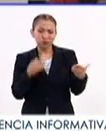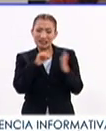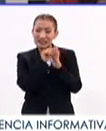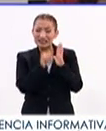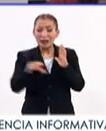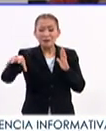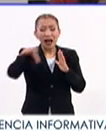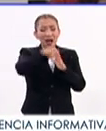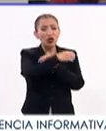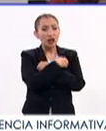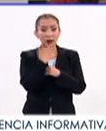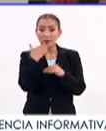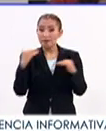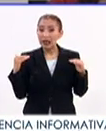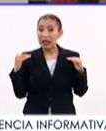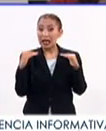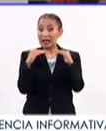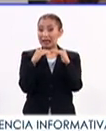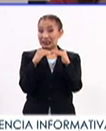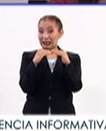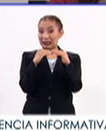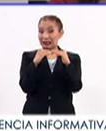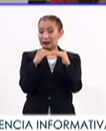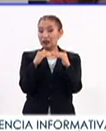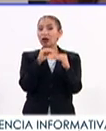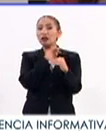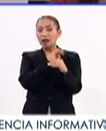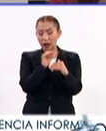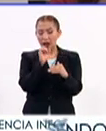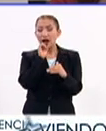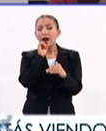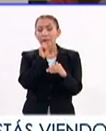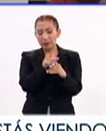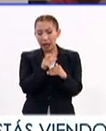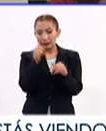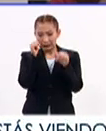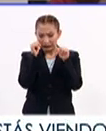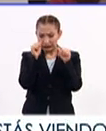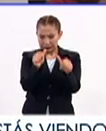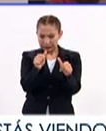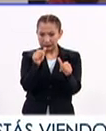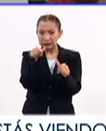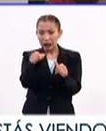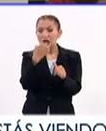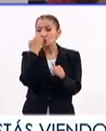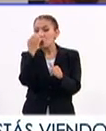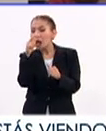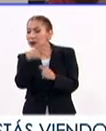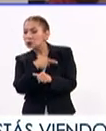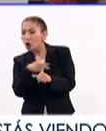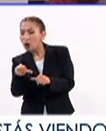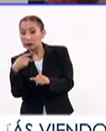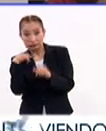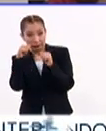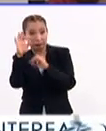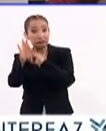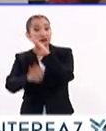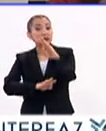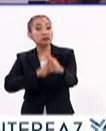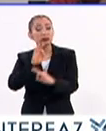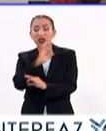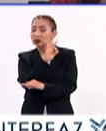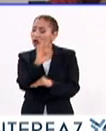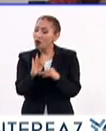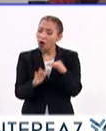sistema educativo con equidad, en donde pongamos también al centro las escuelas más pobres. Queremos